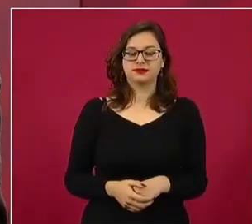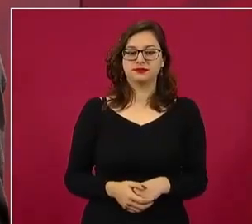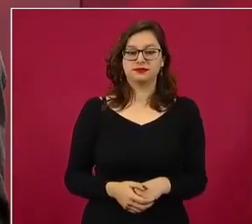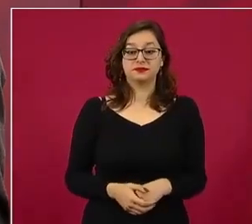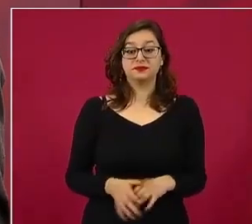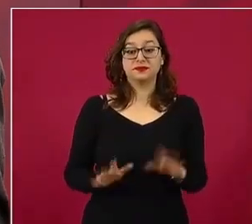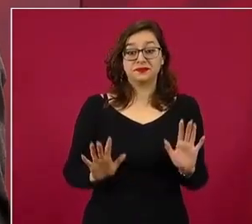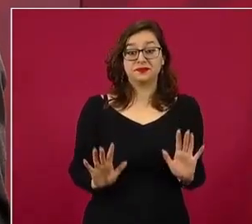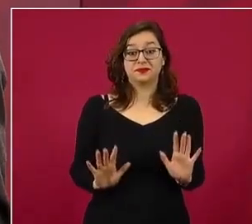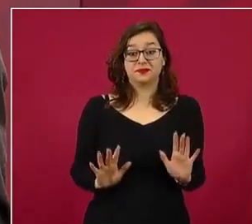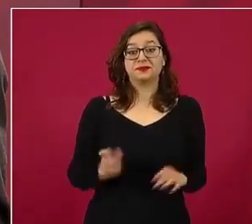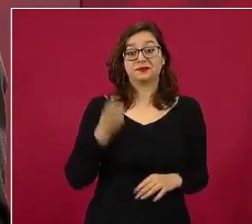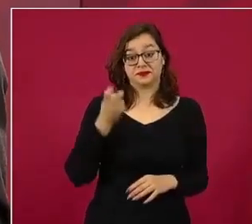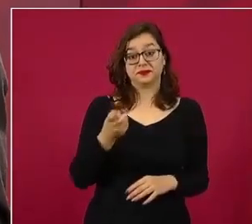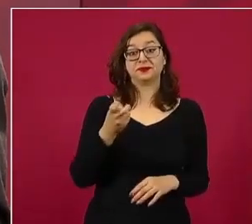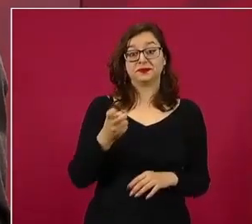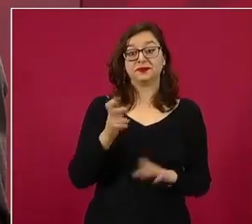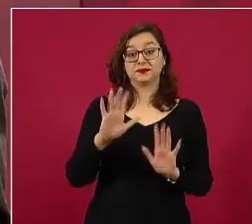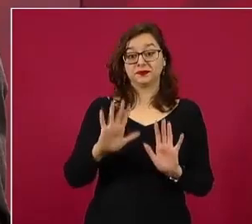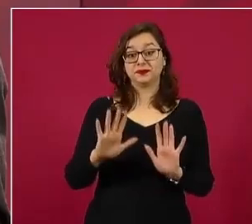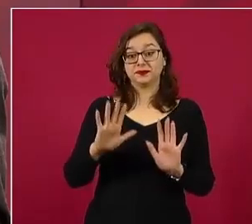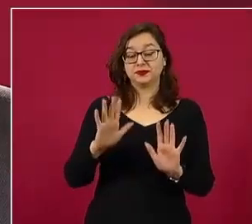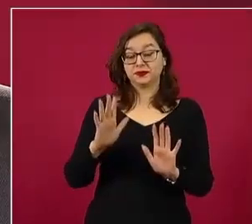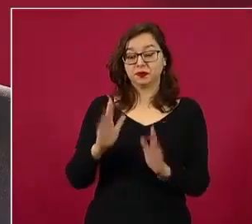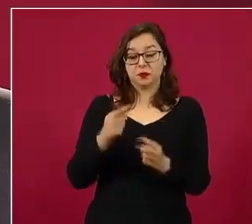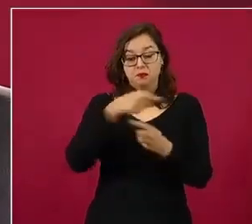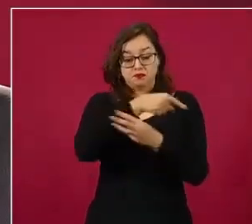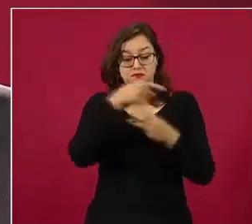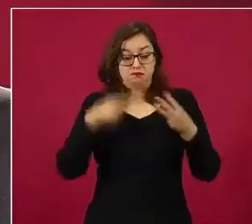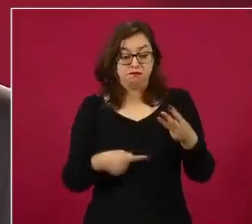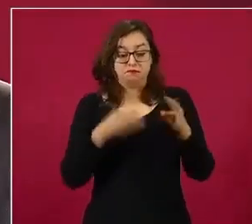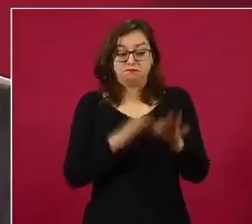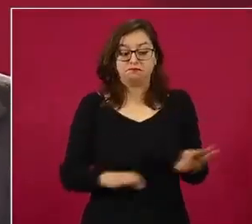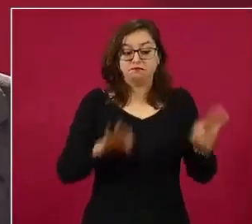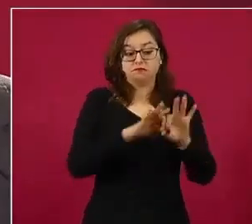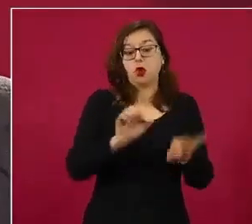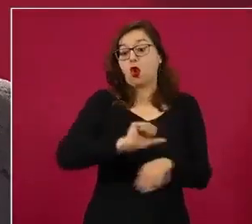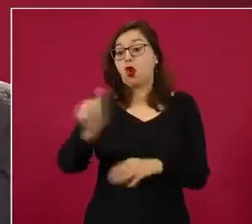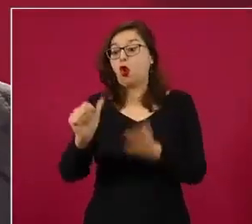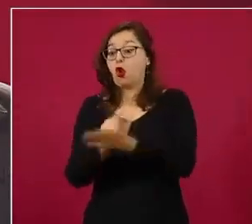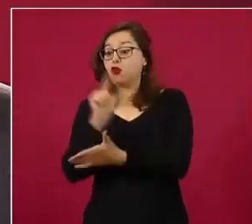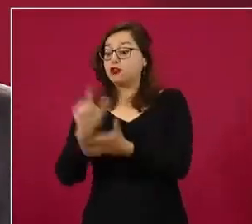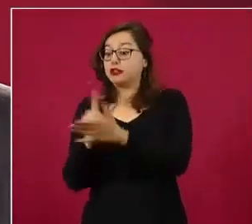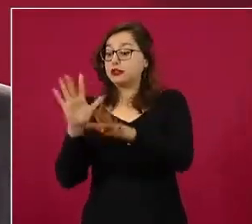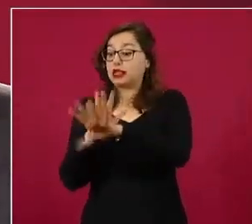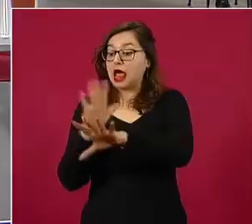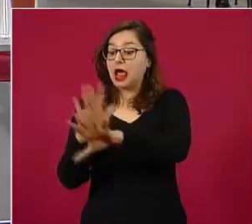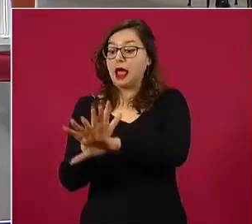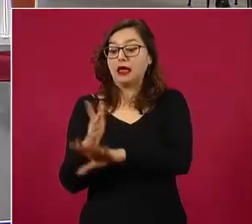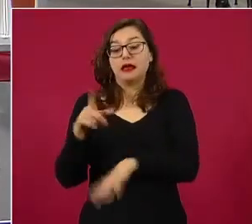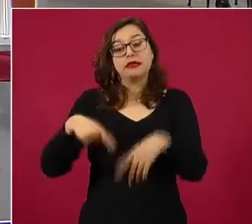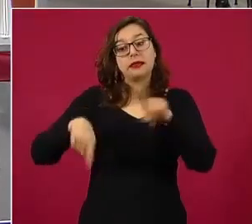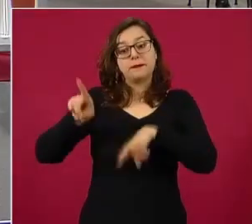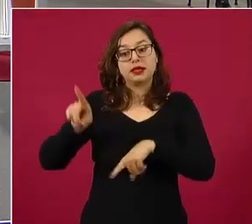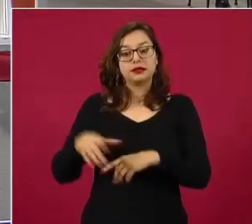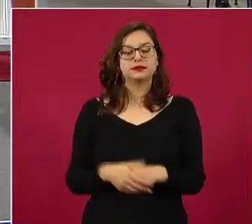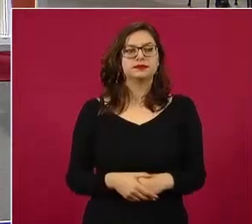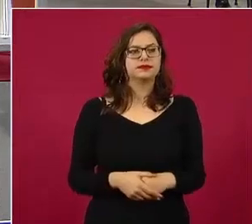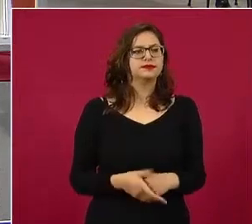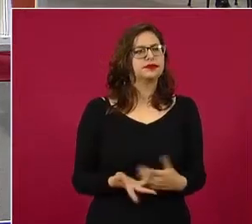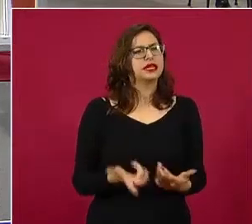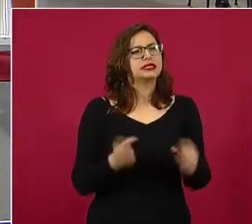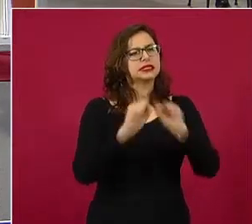Entonces, si nos da tiempo vamos con otras reformas. Pues todo esto… ¿Seguirá vivo este Sistema Nacional Anticorrupción?